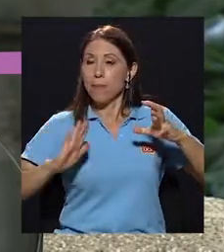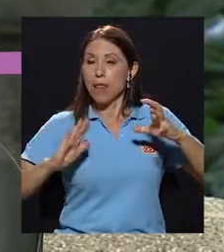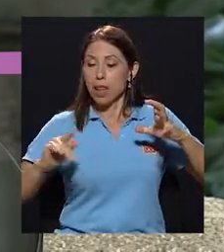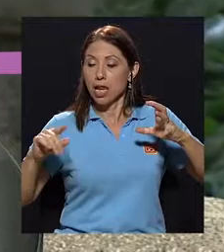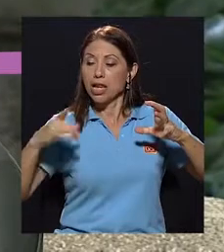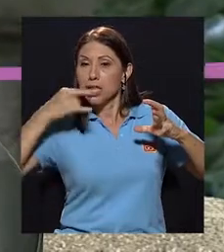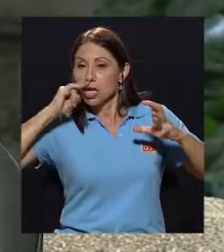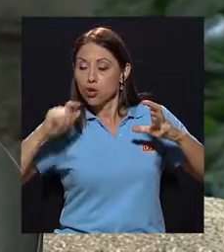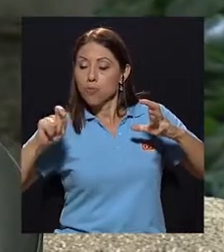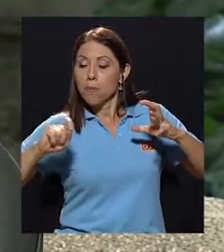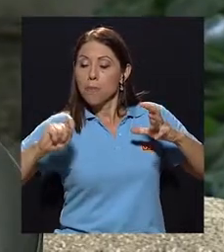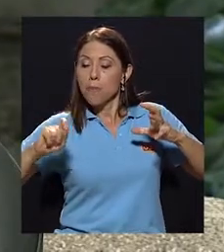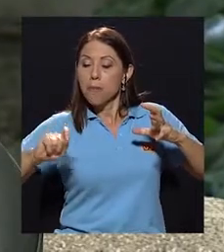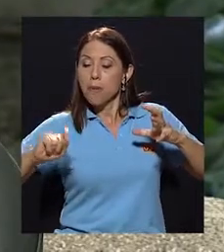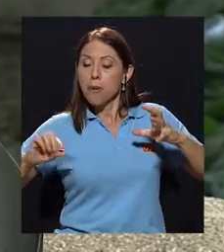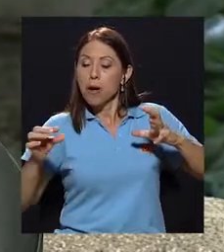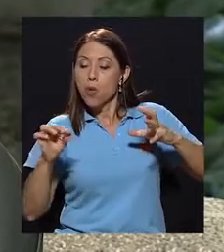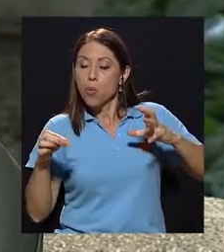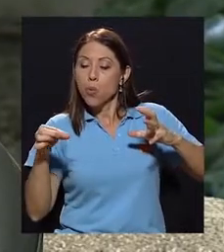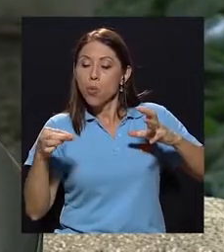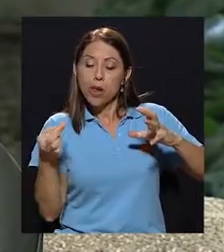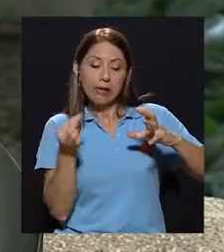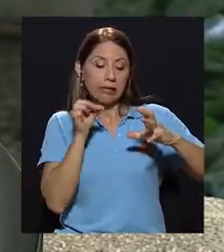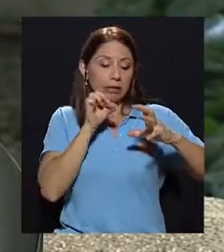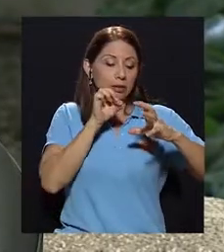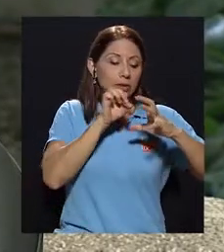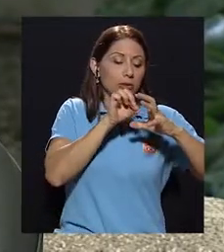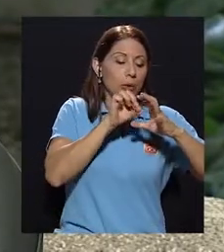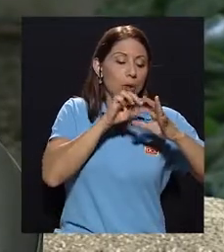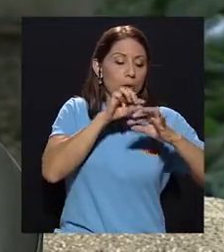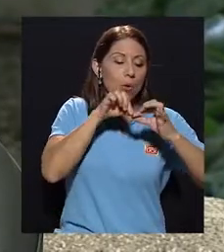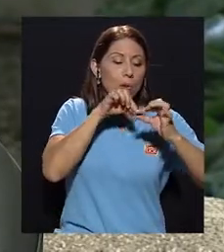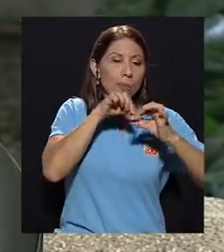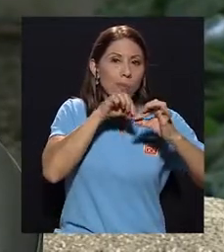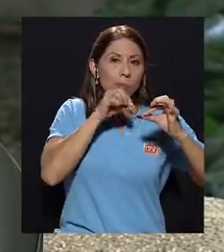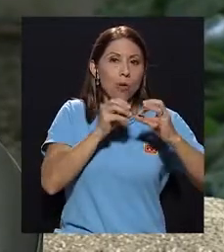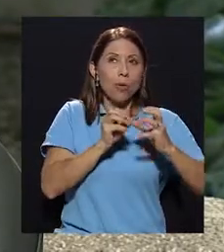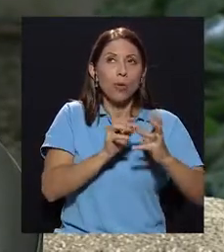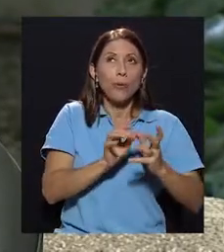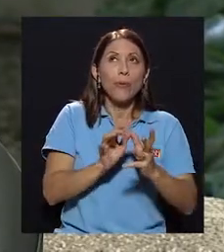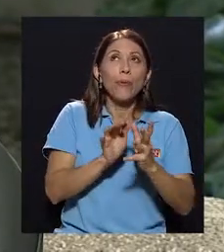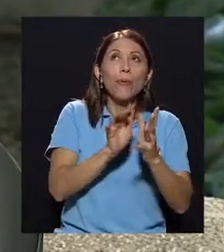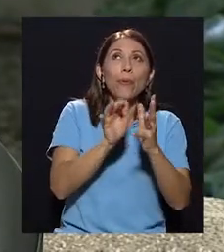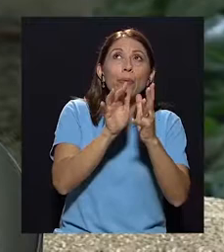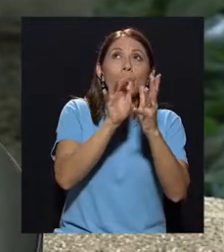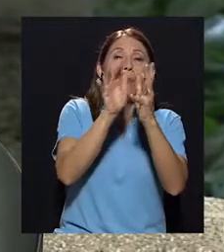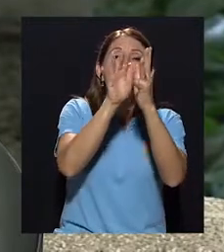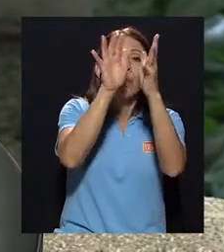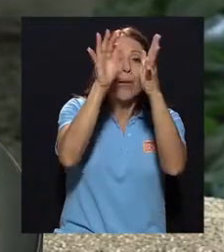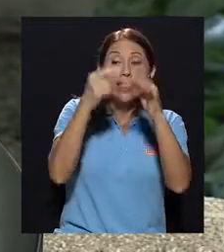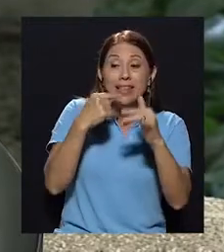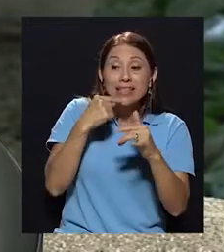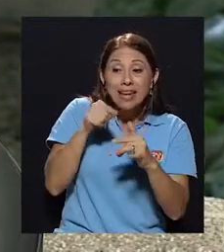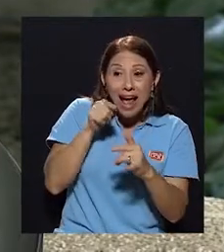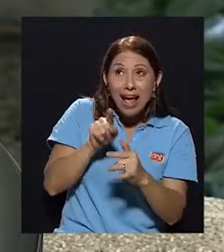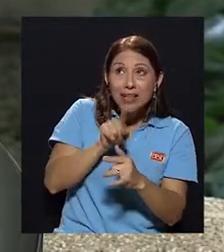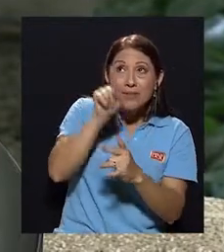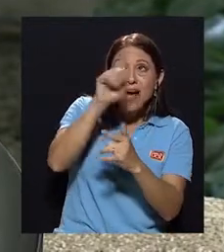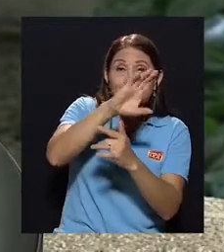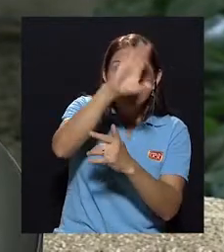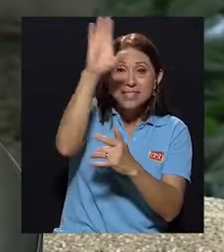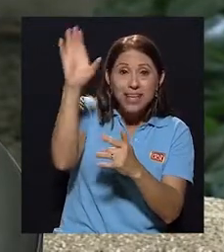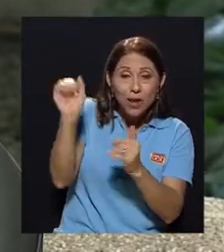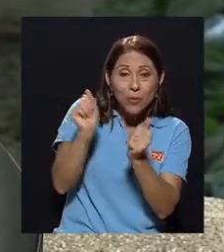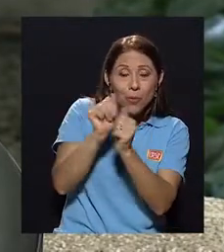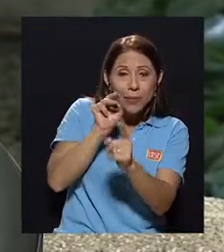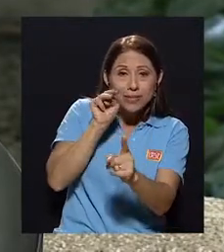cielo, sea que planta un árbol. Es decir, habría toda una serie de eventos que los niños, las